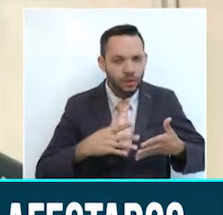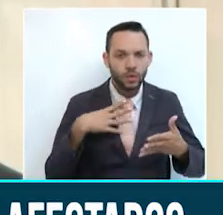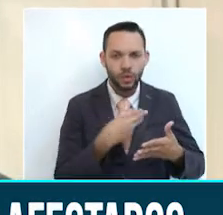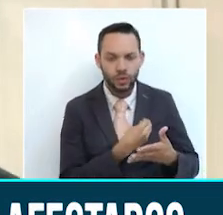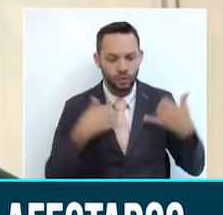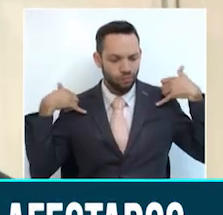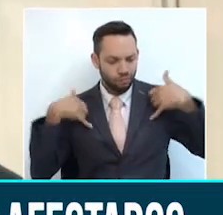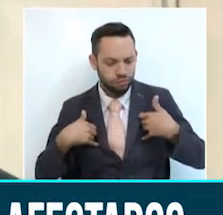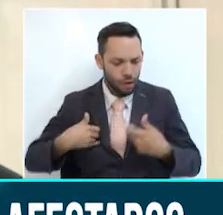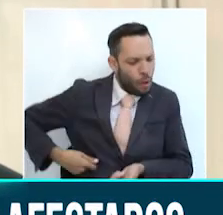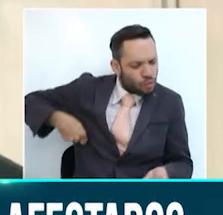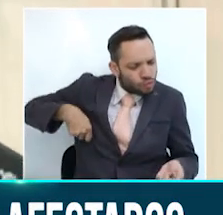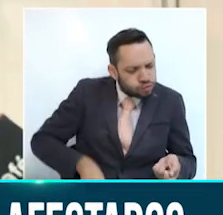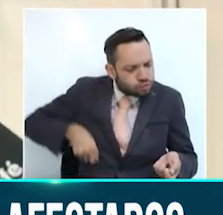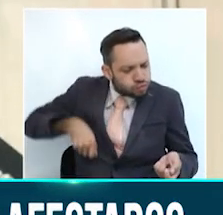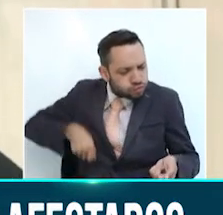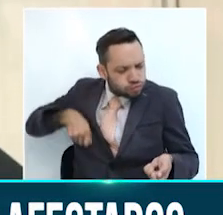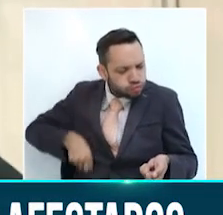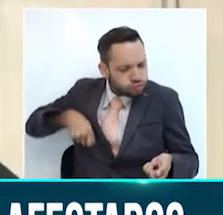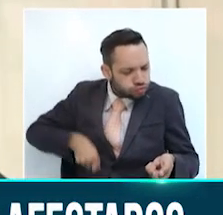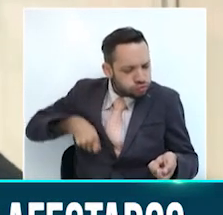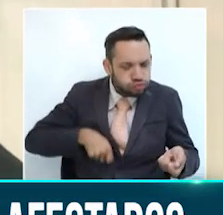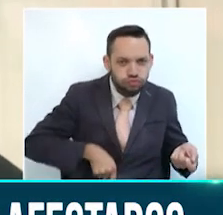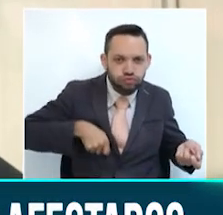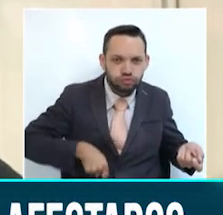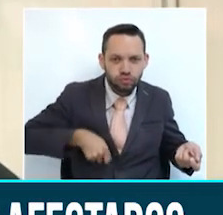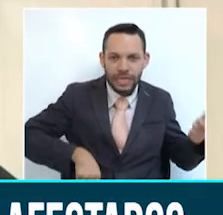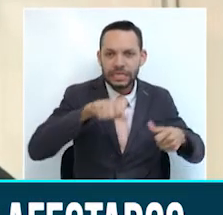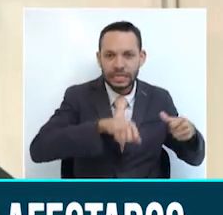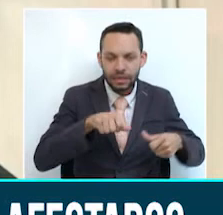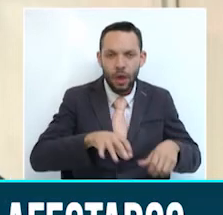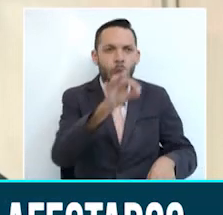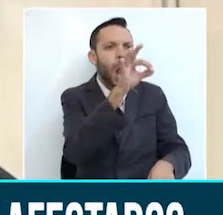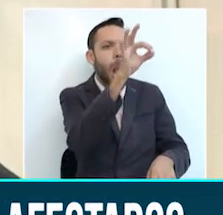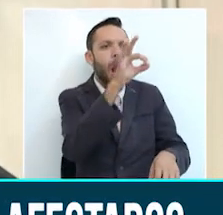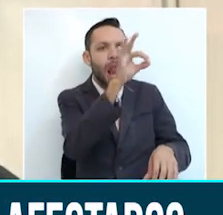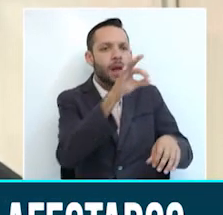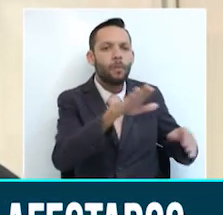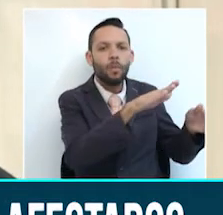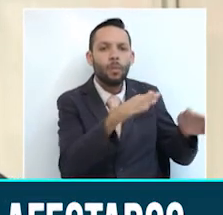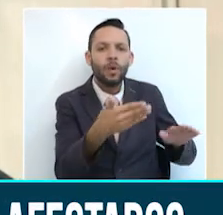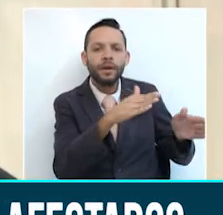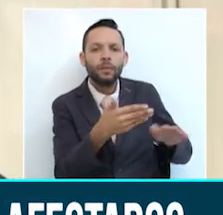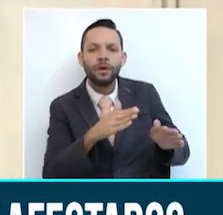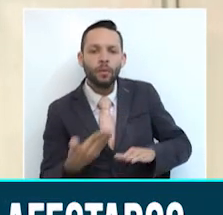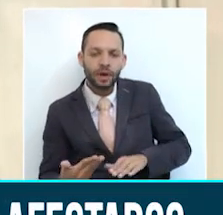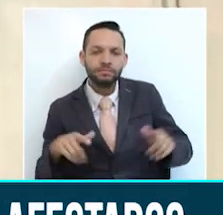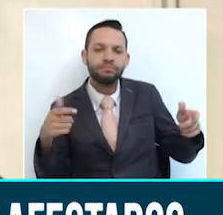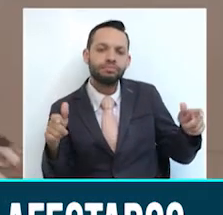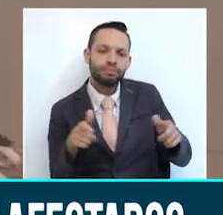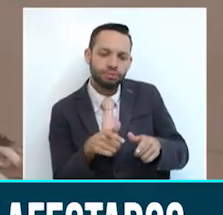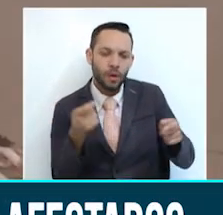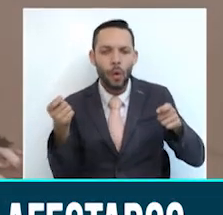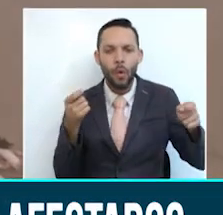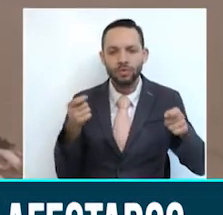en los barrios donde detectamos los focos por dengue, ¿con qué fin? Con el fin de matar el mosquito que está infectado y por ende disminuir el brote o controlar el brote